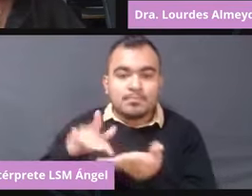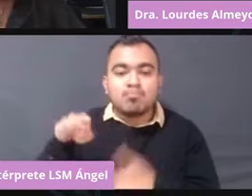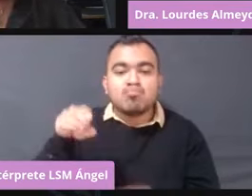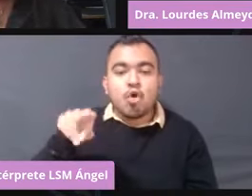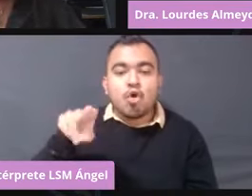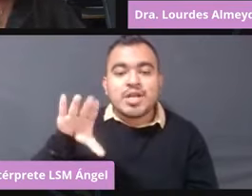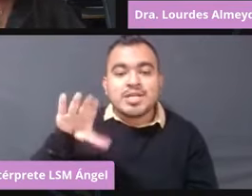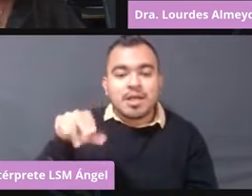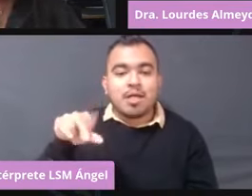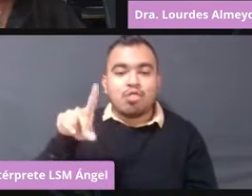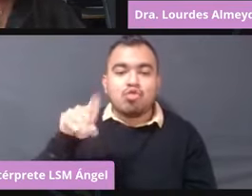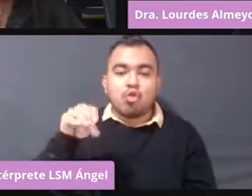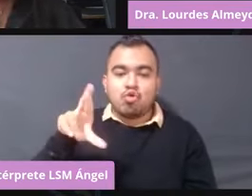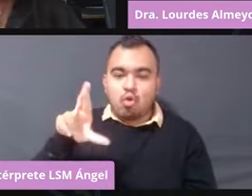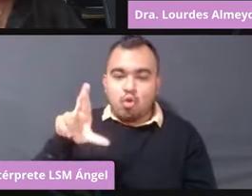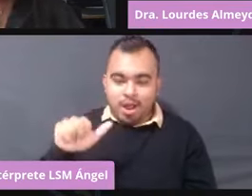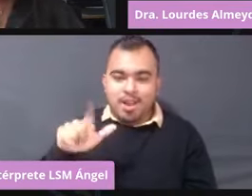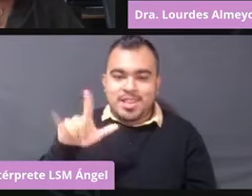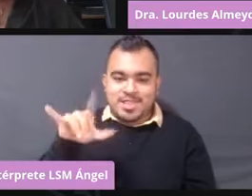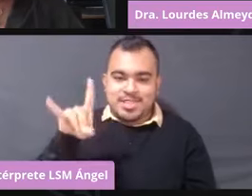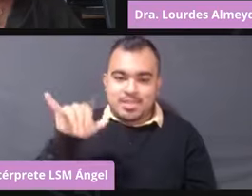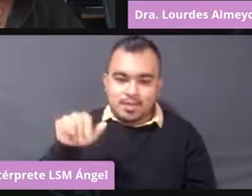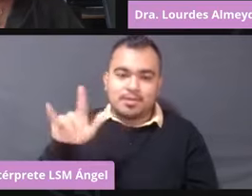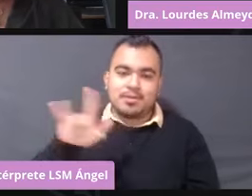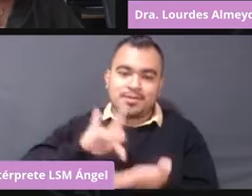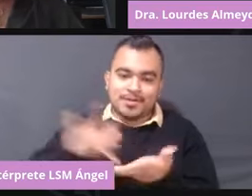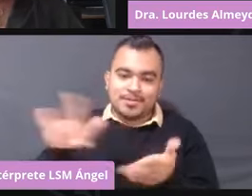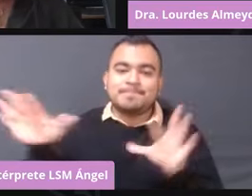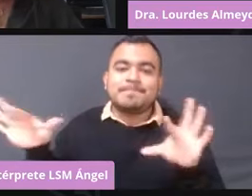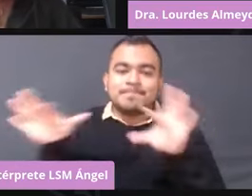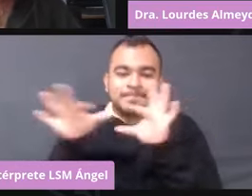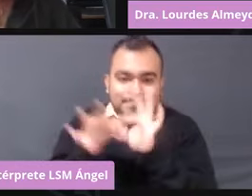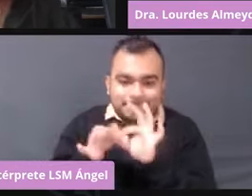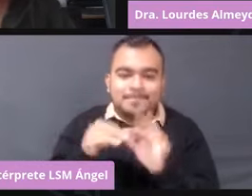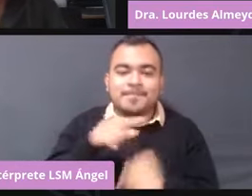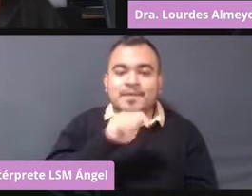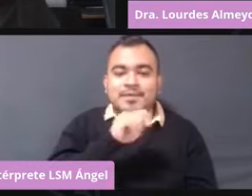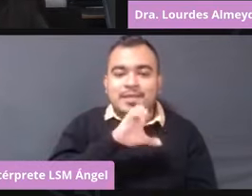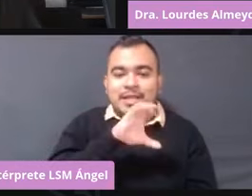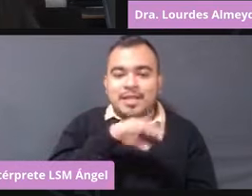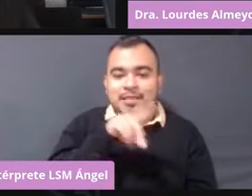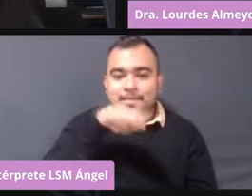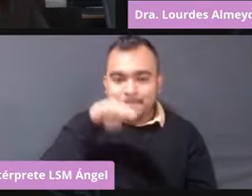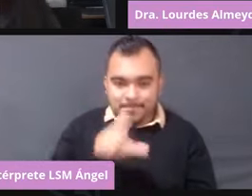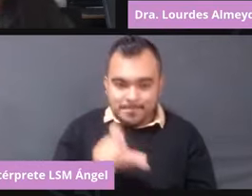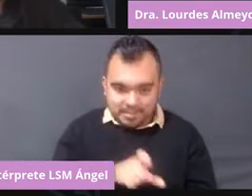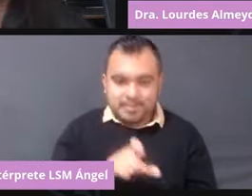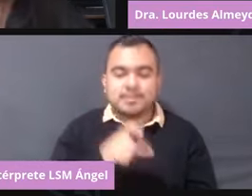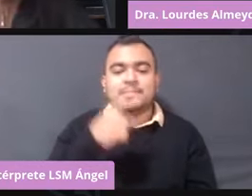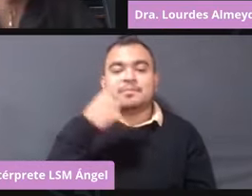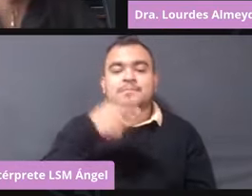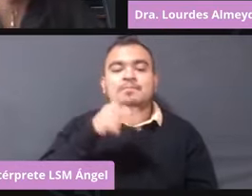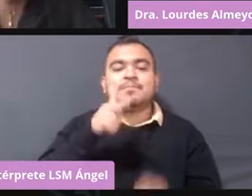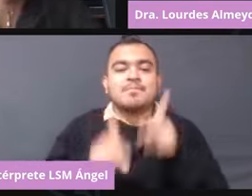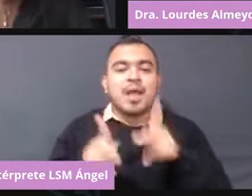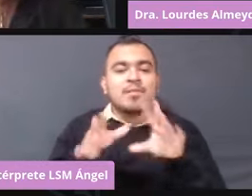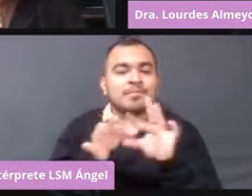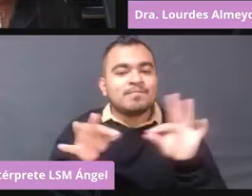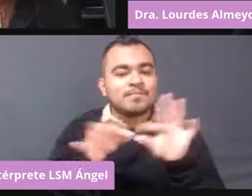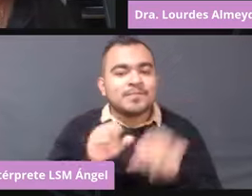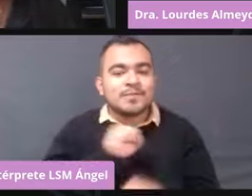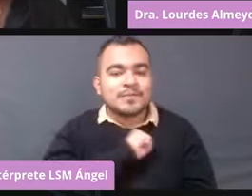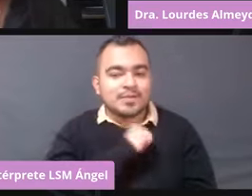por esta colaboración con el Tribunal Electoral de la Ciudad de México en estas pláticas de salud tan importantes para